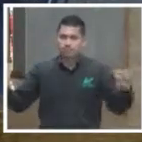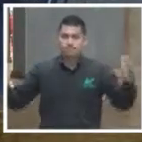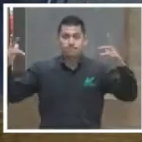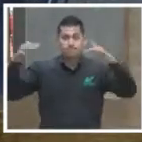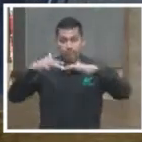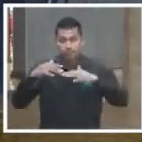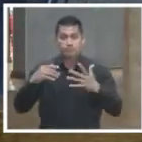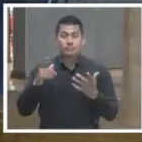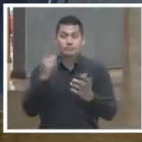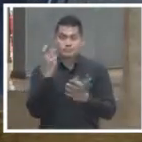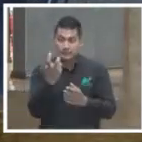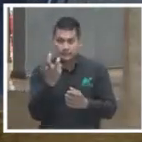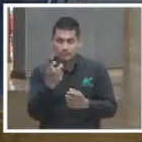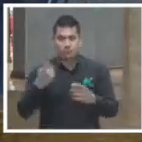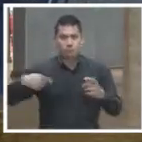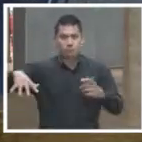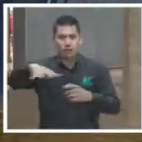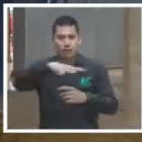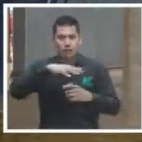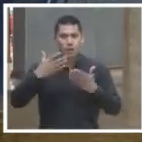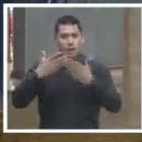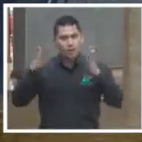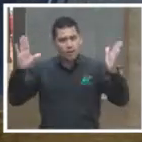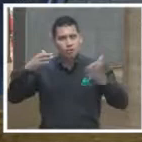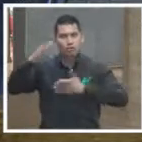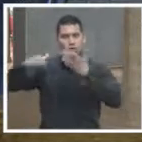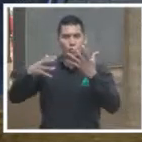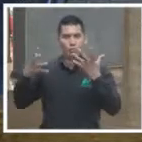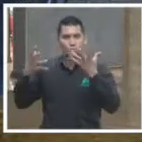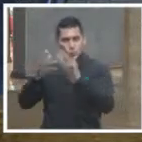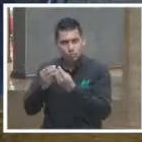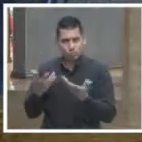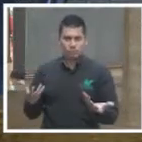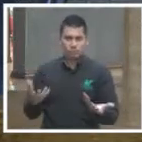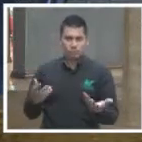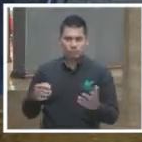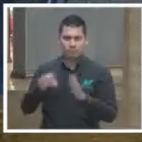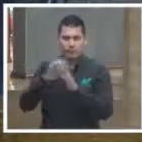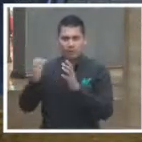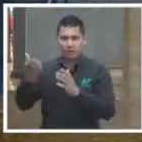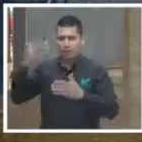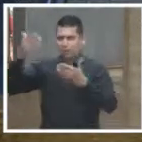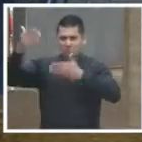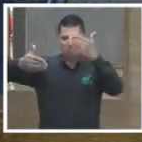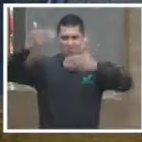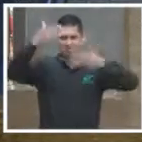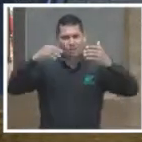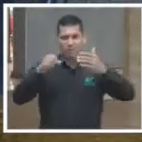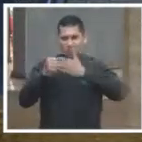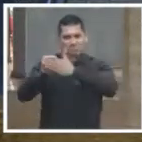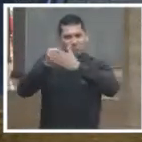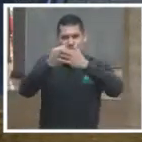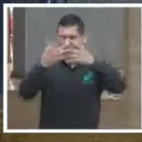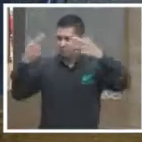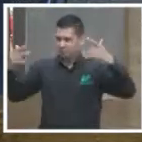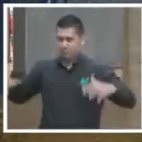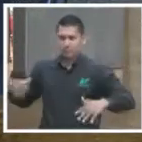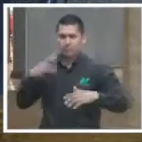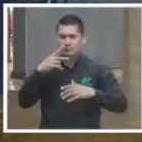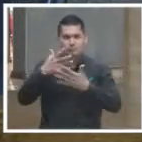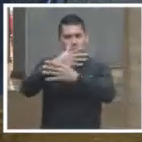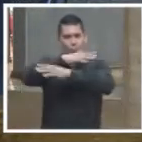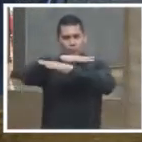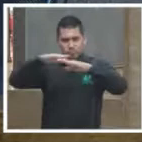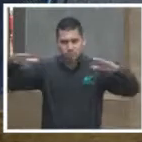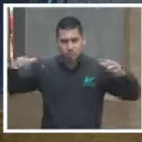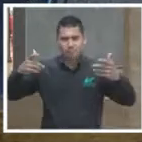sea justamente un espacio abierto. Se puede romper con todo este acartonamiento que tenemos de la vida pública nacional,